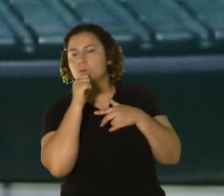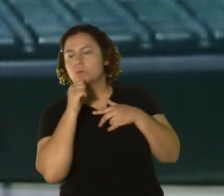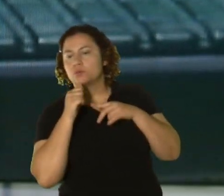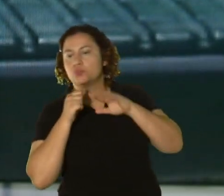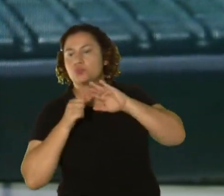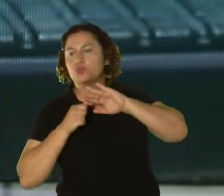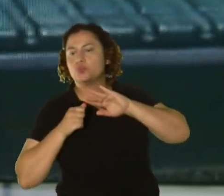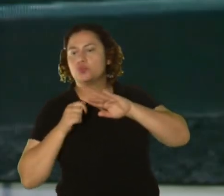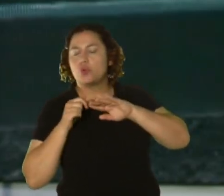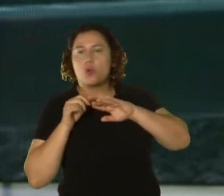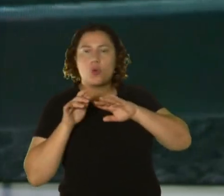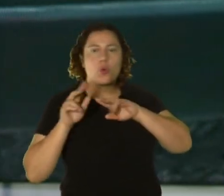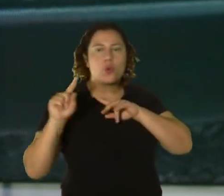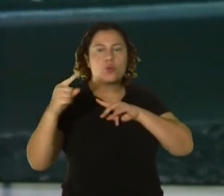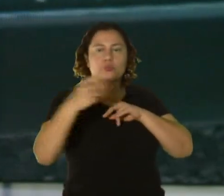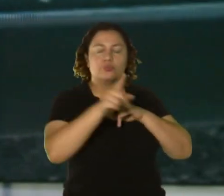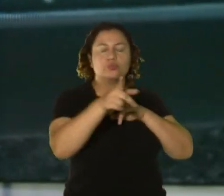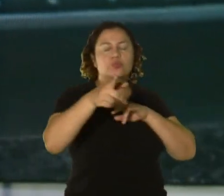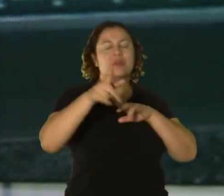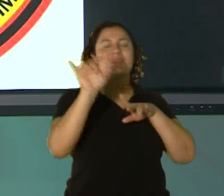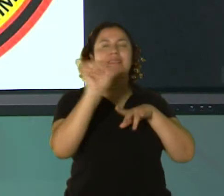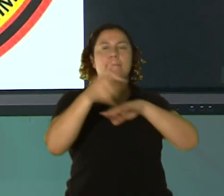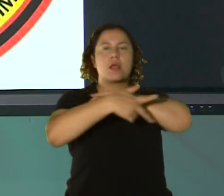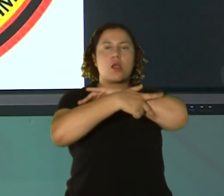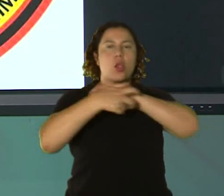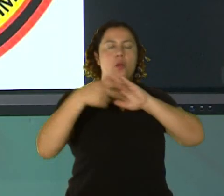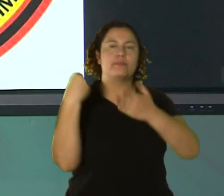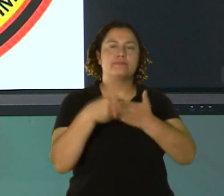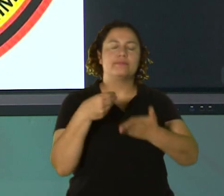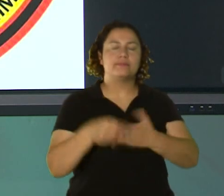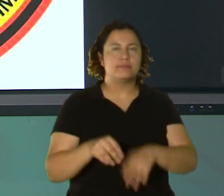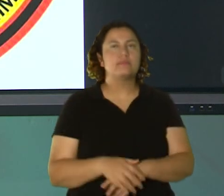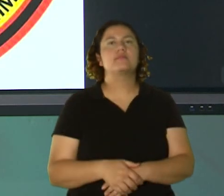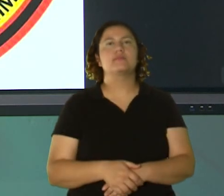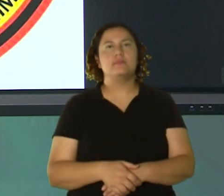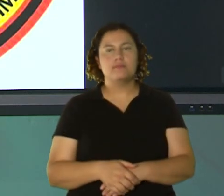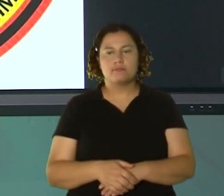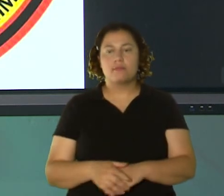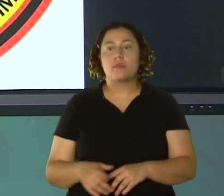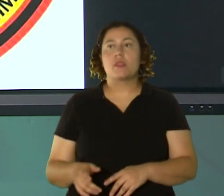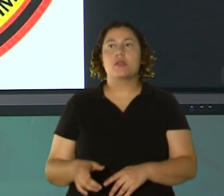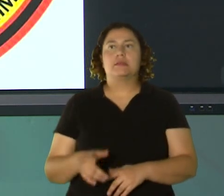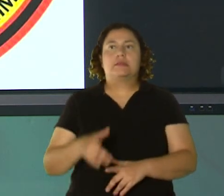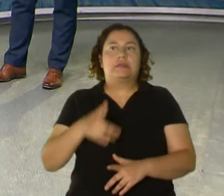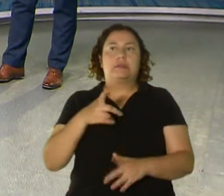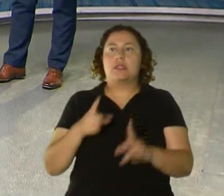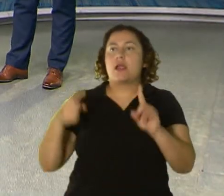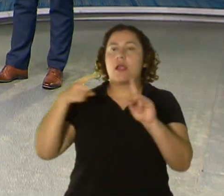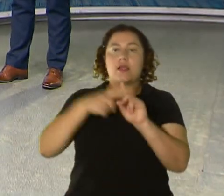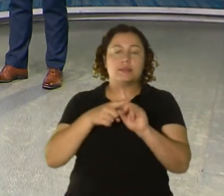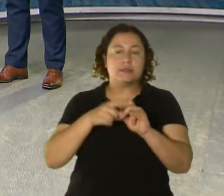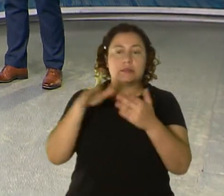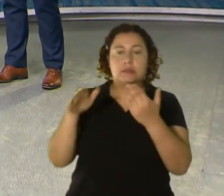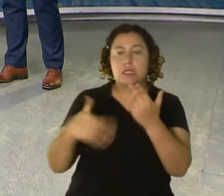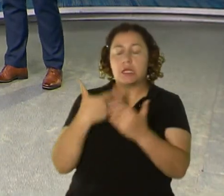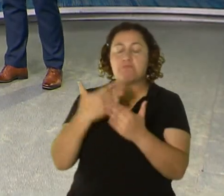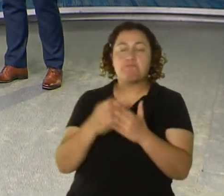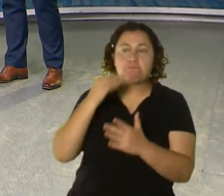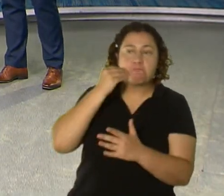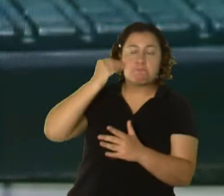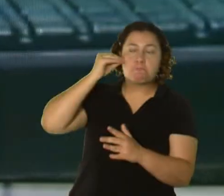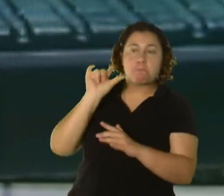se mete dentro del vehículo y le lleva también el dinero. ¡Qué increíble! Es hasta cuando las personas llegan a su residencia, posteriormente,